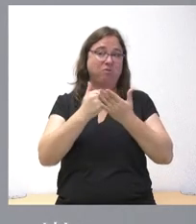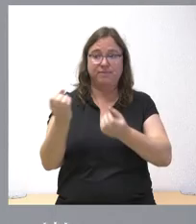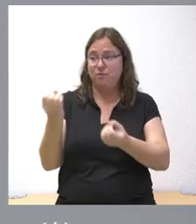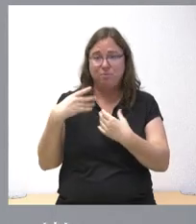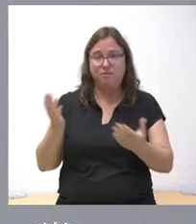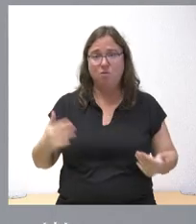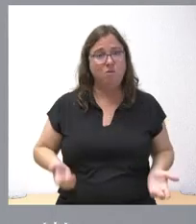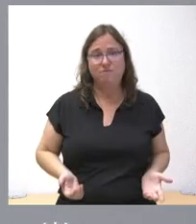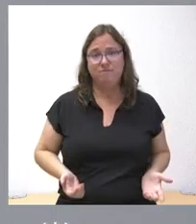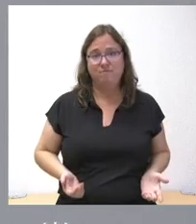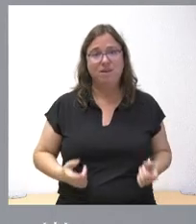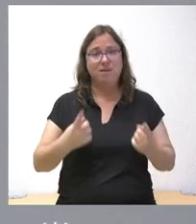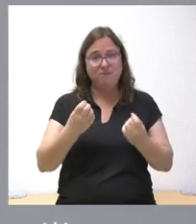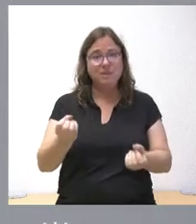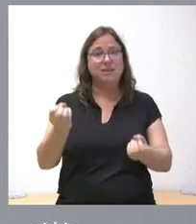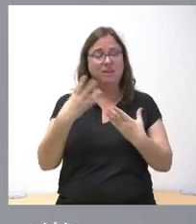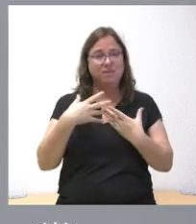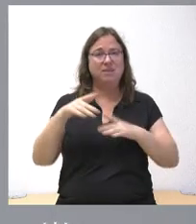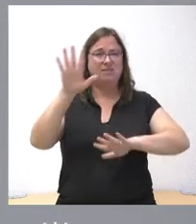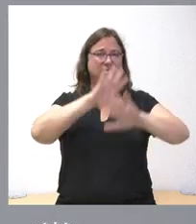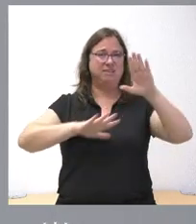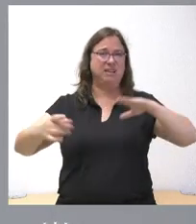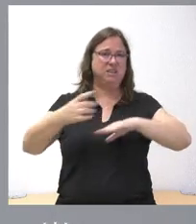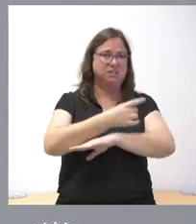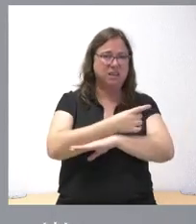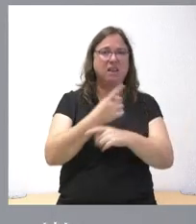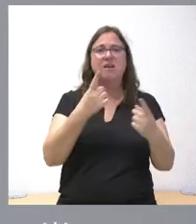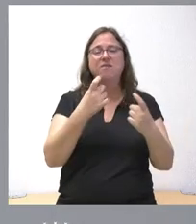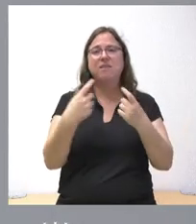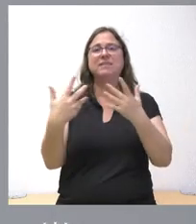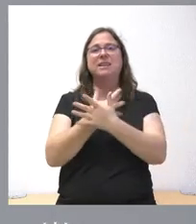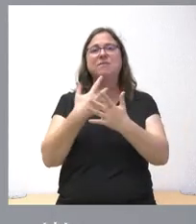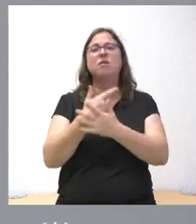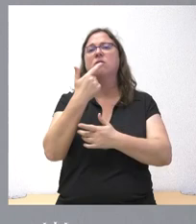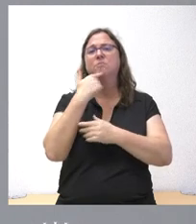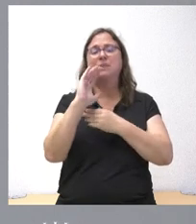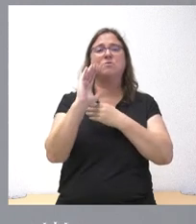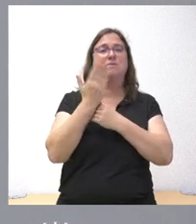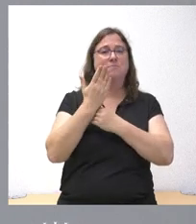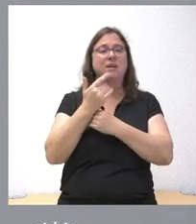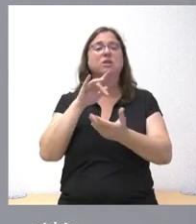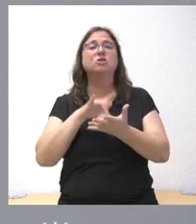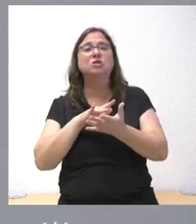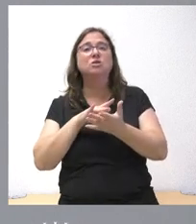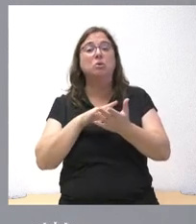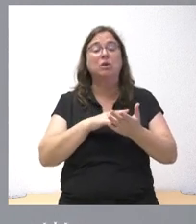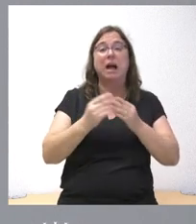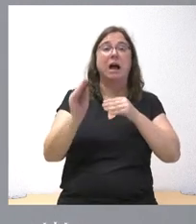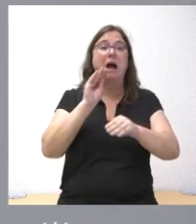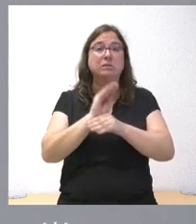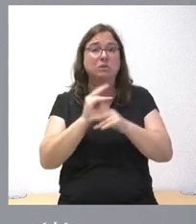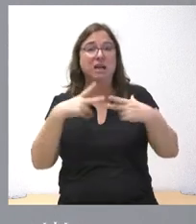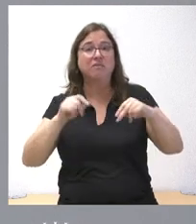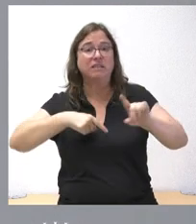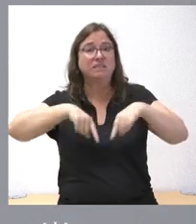Tenemos ausencia de información sobre el caos ferroviario, tenemos ausencia de información sobre este anuncio que se ha planteado ahora de que podrían terminar las ayudas al